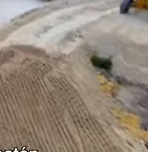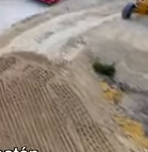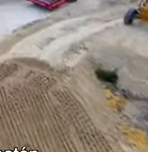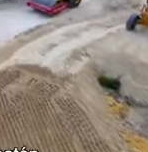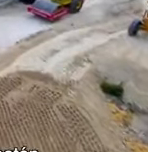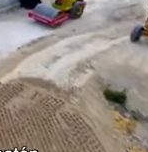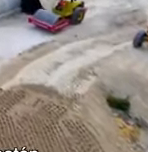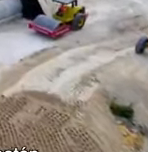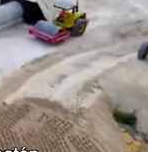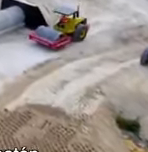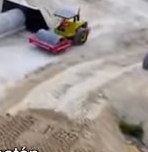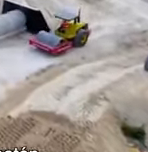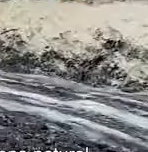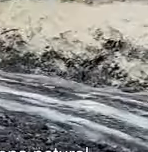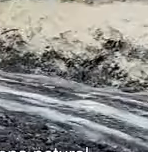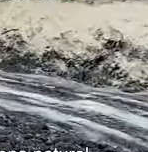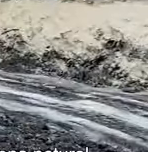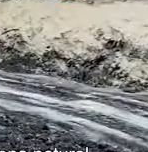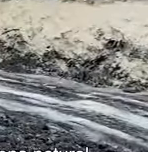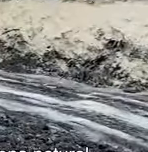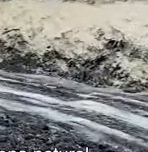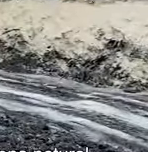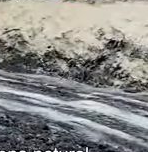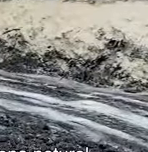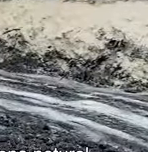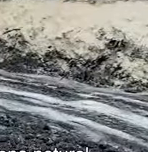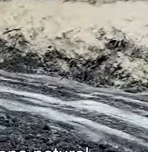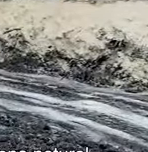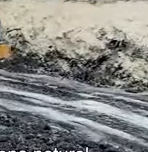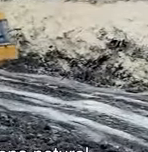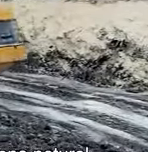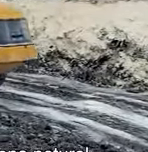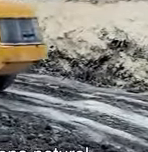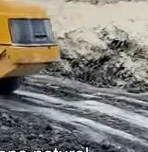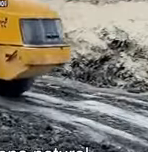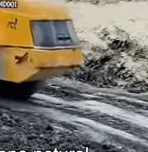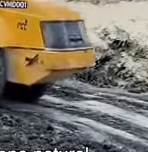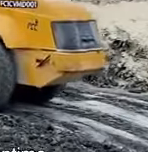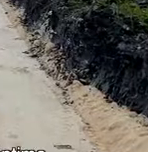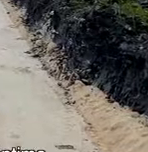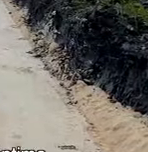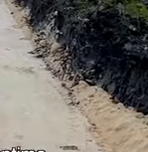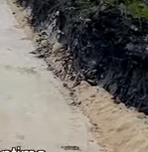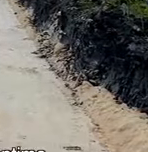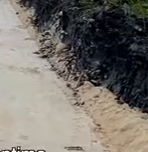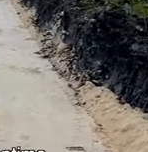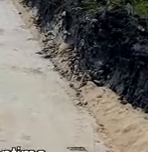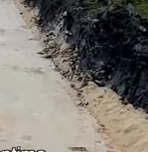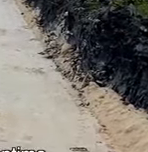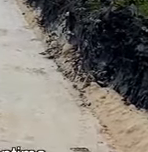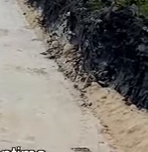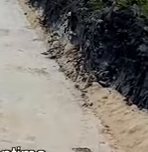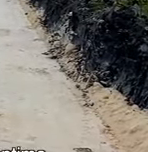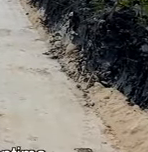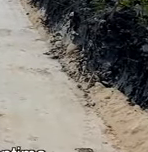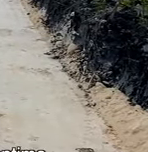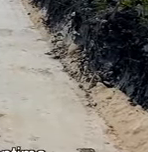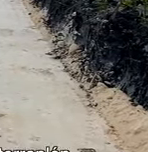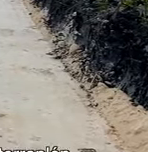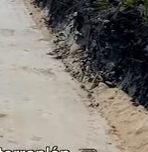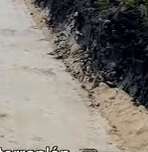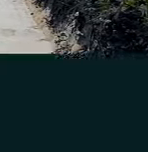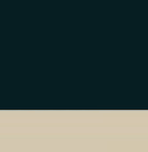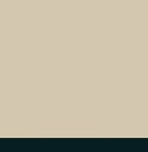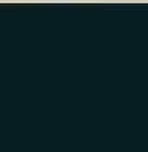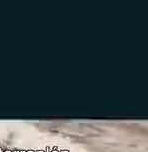adecuada en la zona de Champotón. También sigue el trabajo de estabilización de terreno natural, a fin de que tenga la forma y consistencia óptima